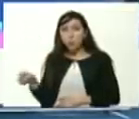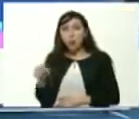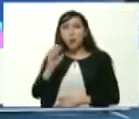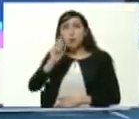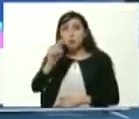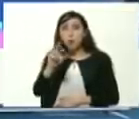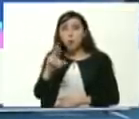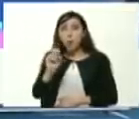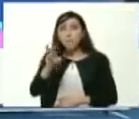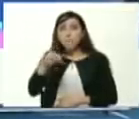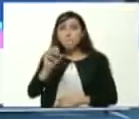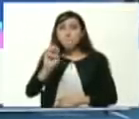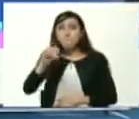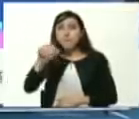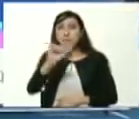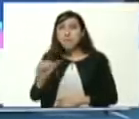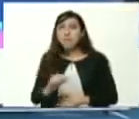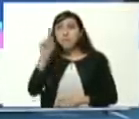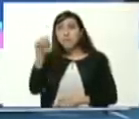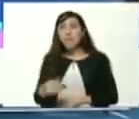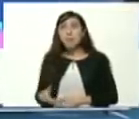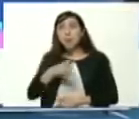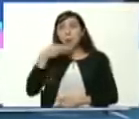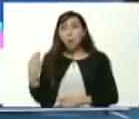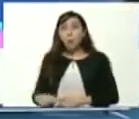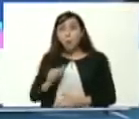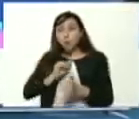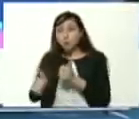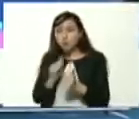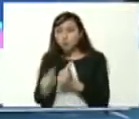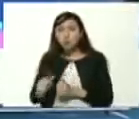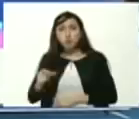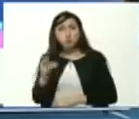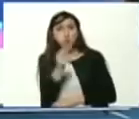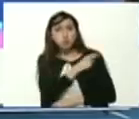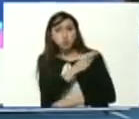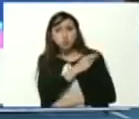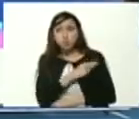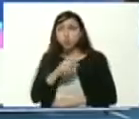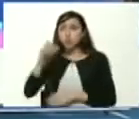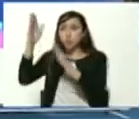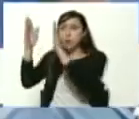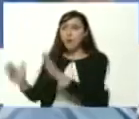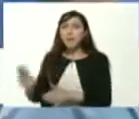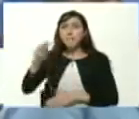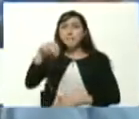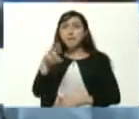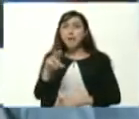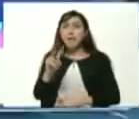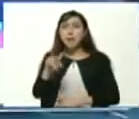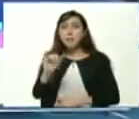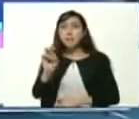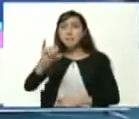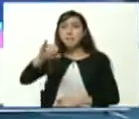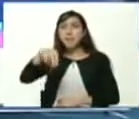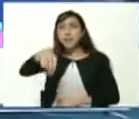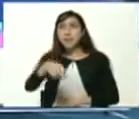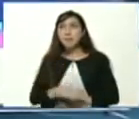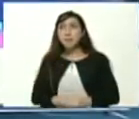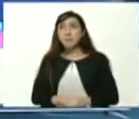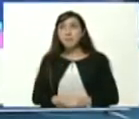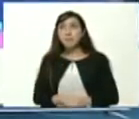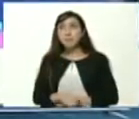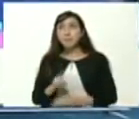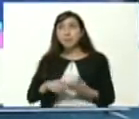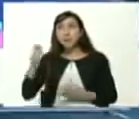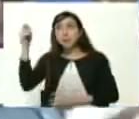ministro del Poder Popular de la Juventud y Deporte compañero Mervin Maldonado el diputado Nicolás Ernesto